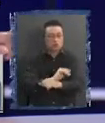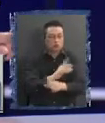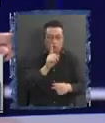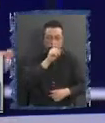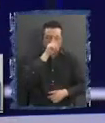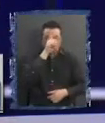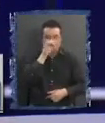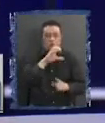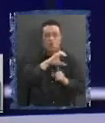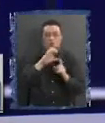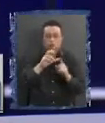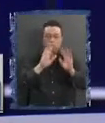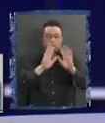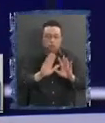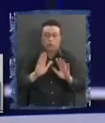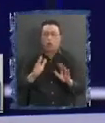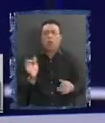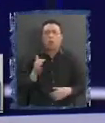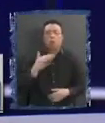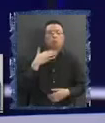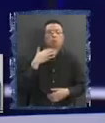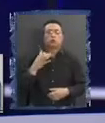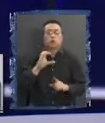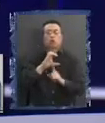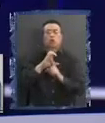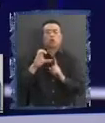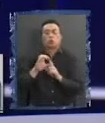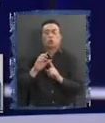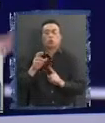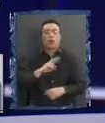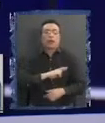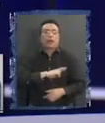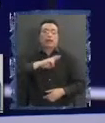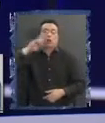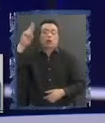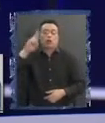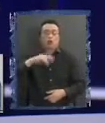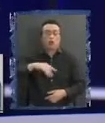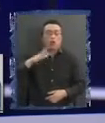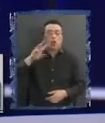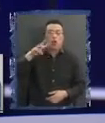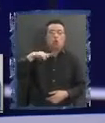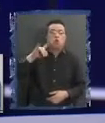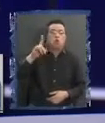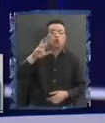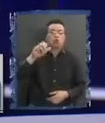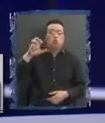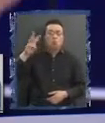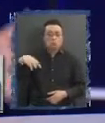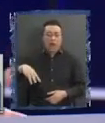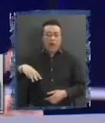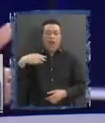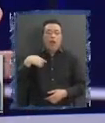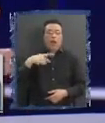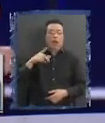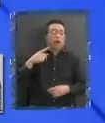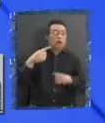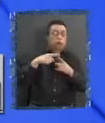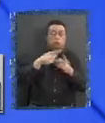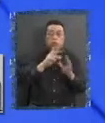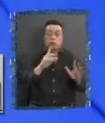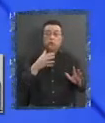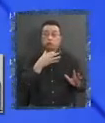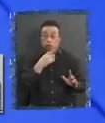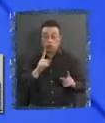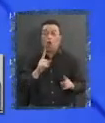cultura. ¿Por qué la cultura de alguna religión musulmana o luterana o judía no puede tener su establecimiento? Eso garantizado.